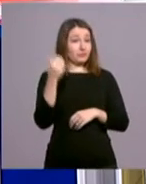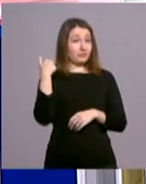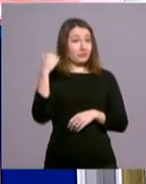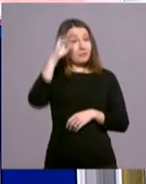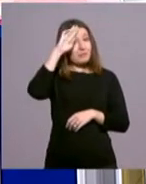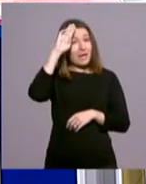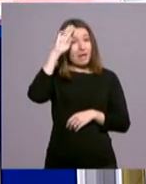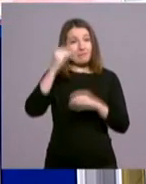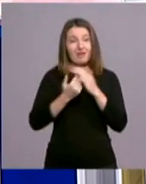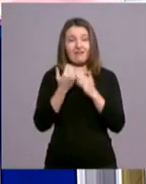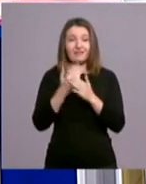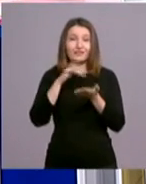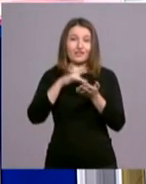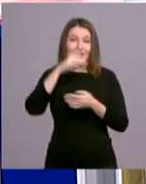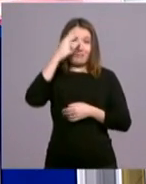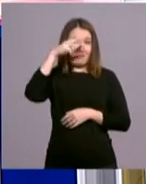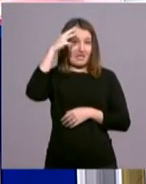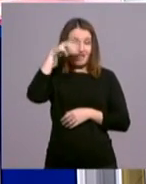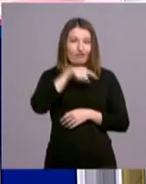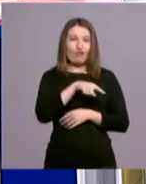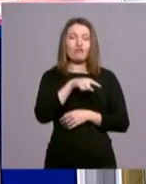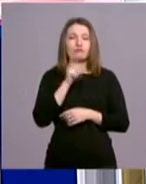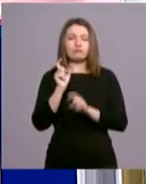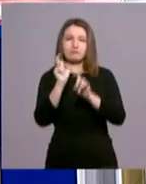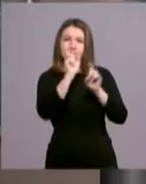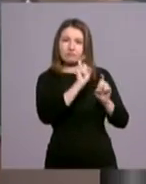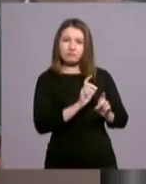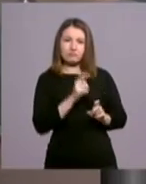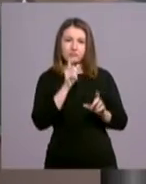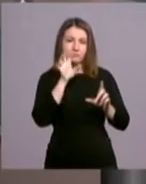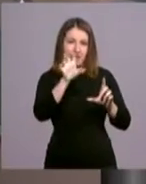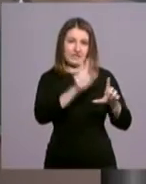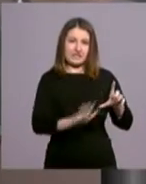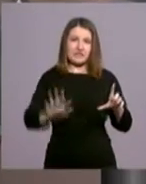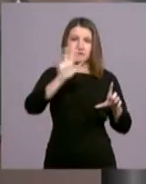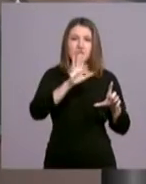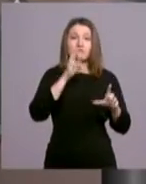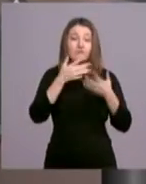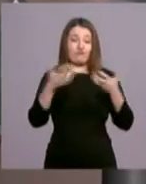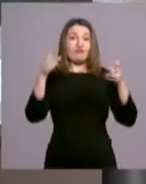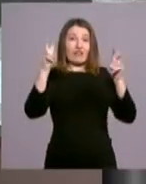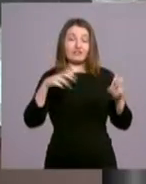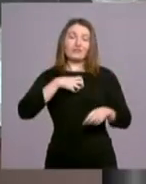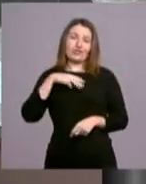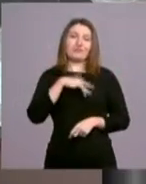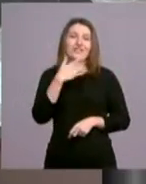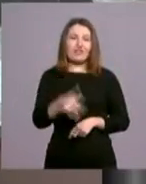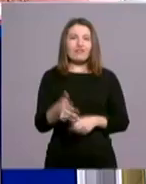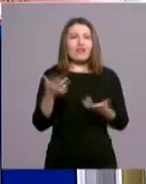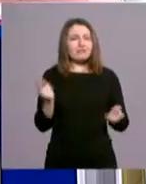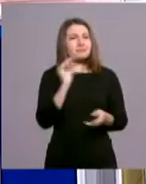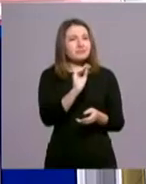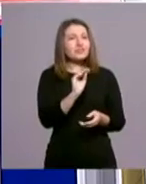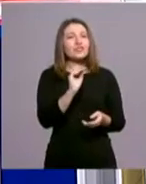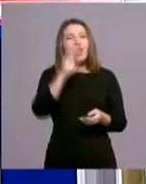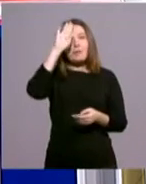viaje, está de viaje apostólico en México y está recorriendo todo el país con el lema misionero de la misericordia. ¿Qué mensaje os ha